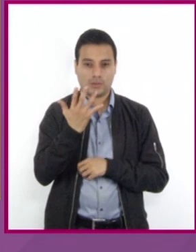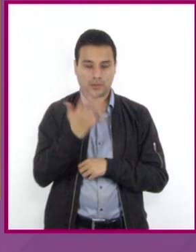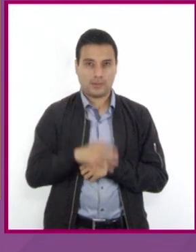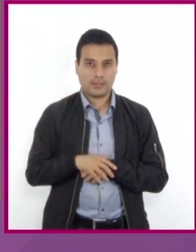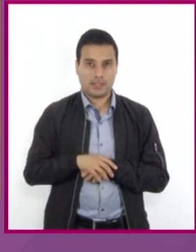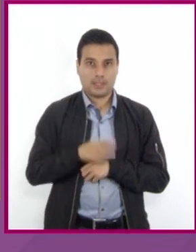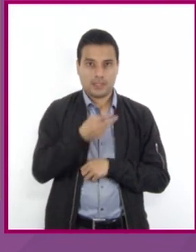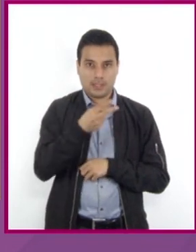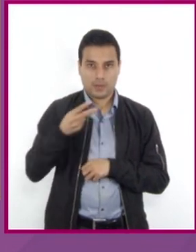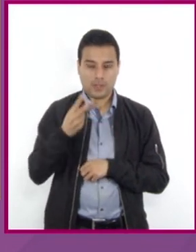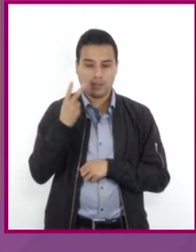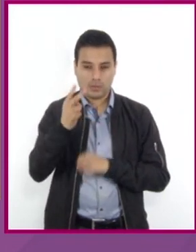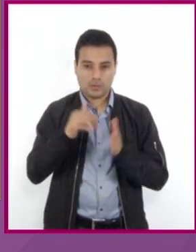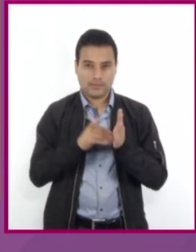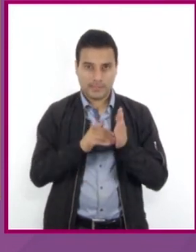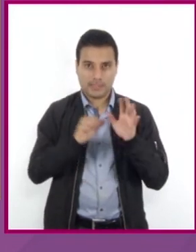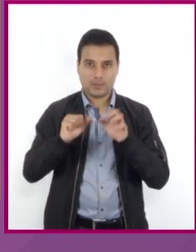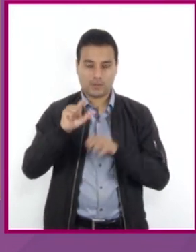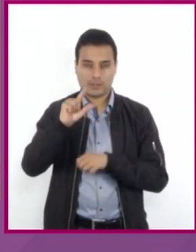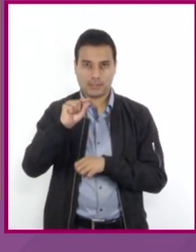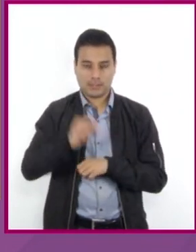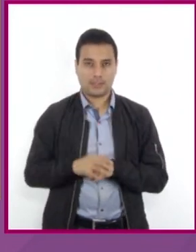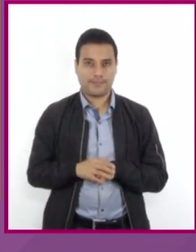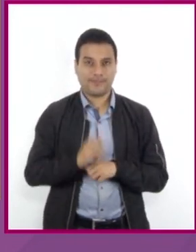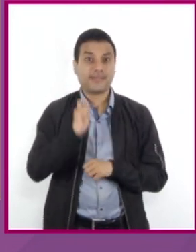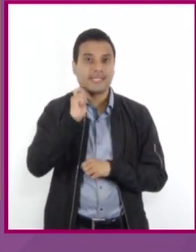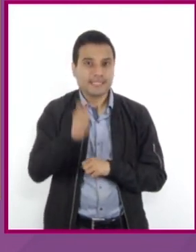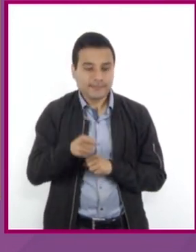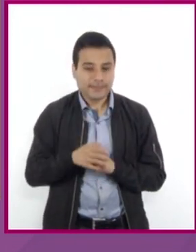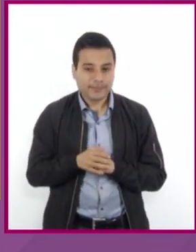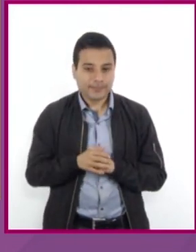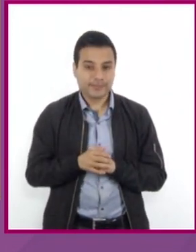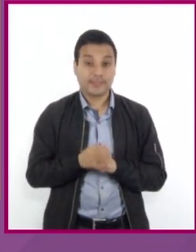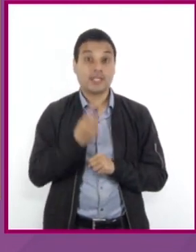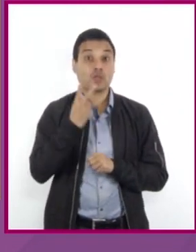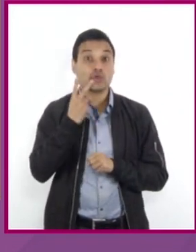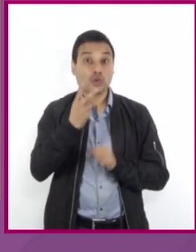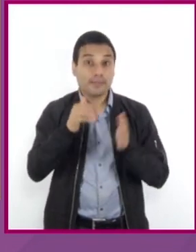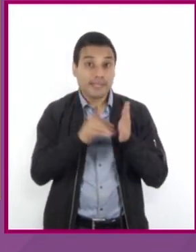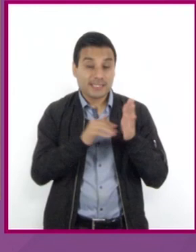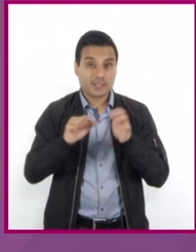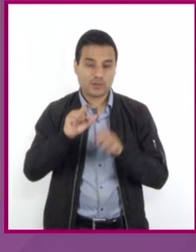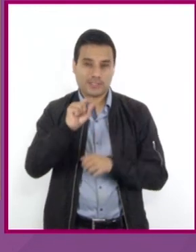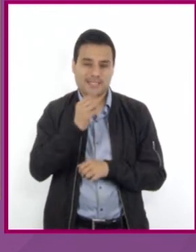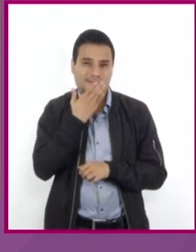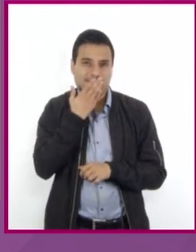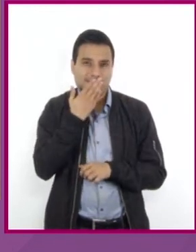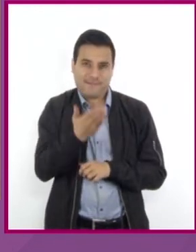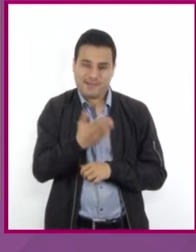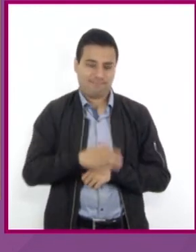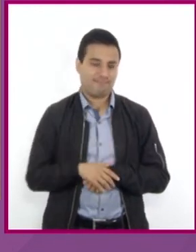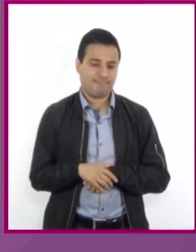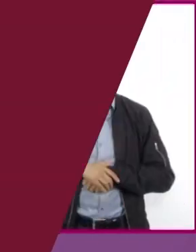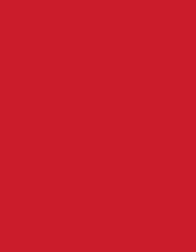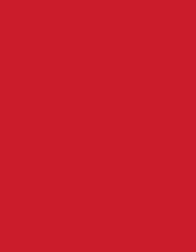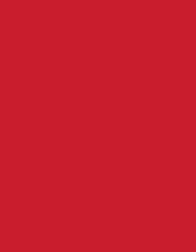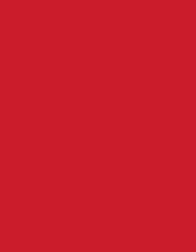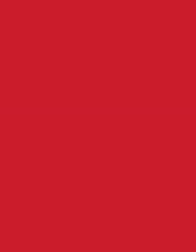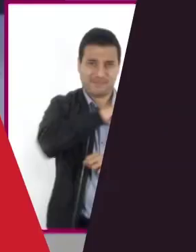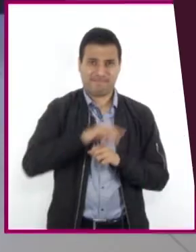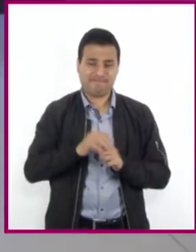2670 por lo tanto 2670 es igual a 2670